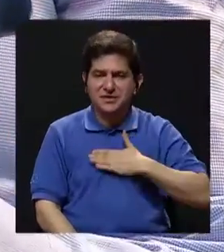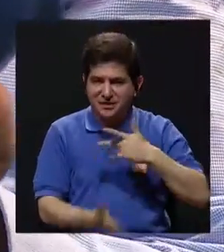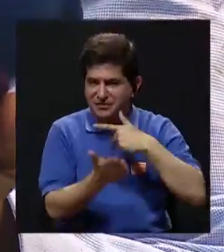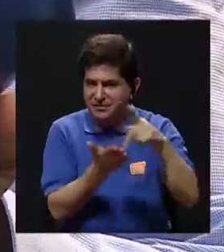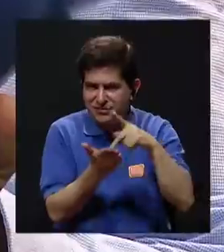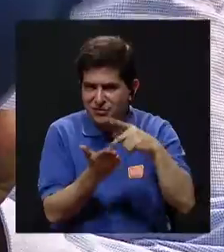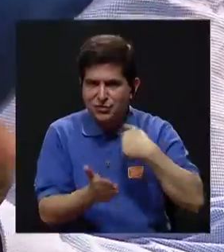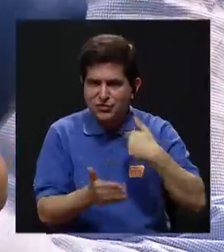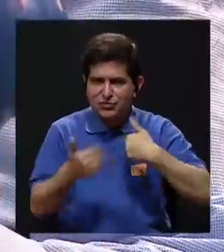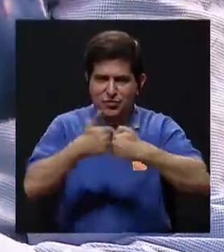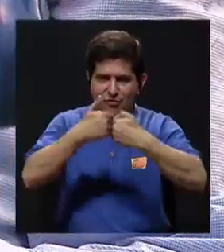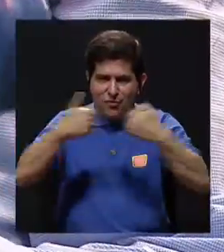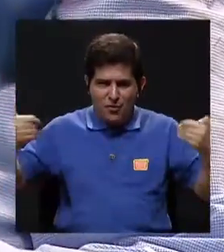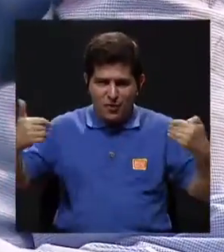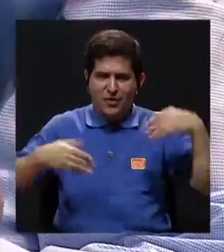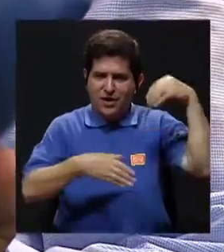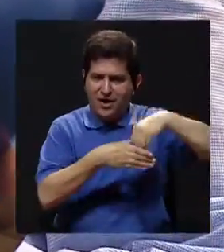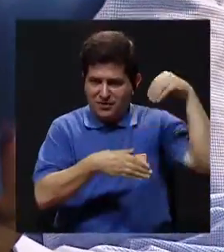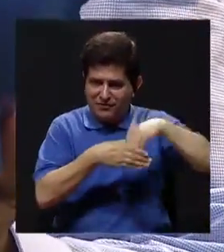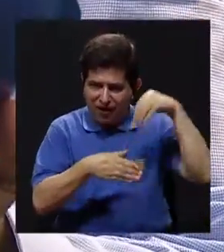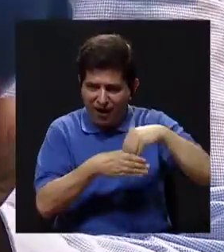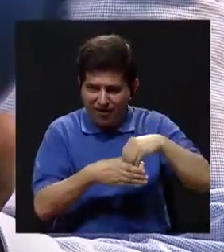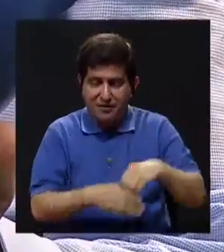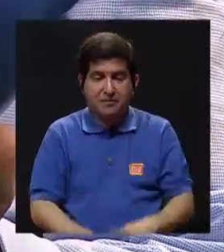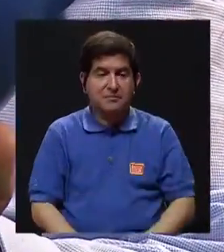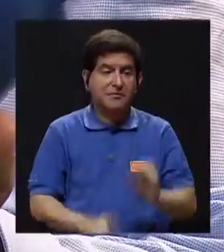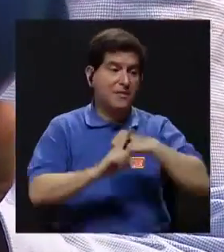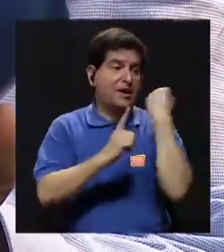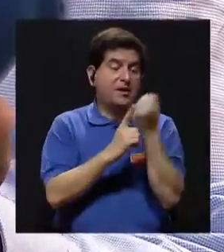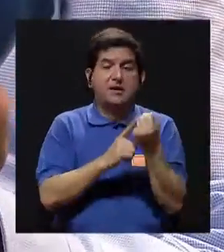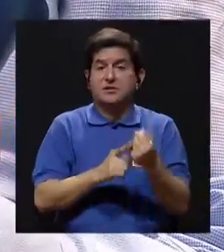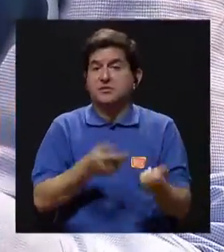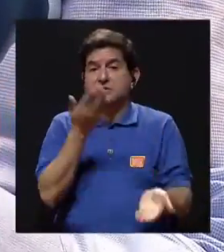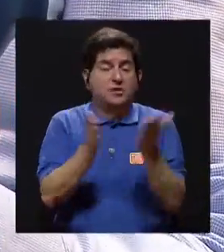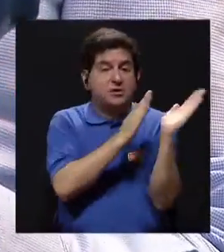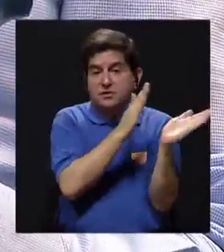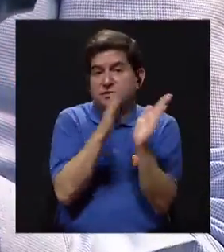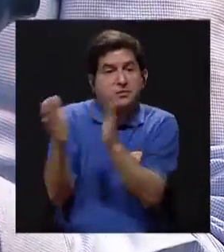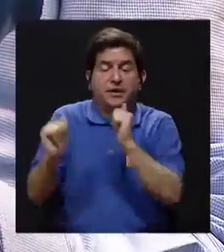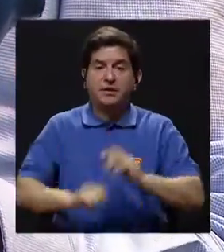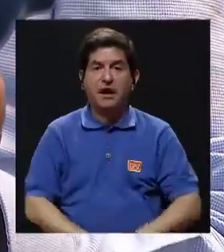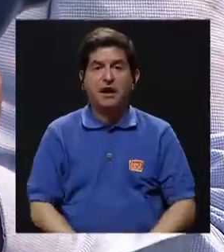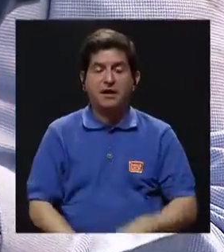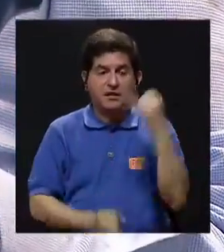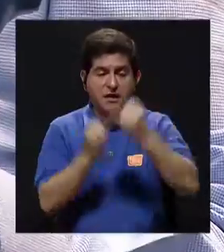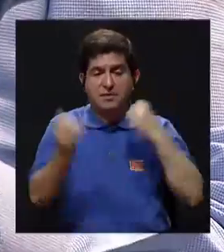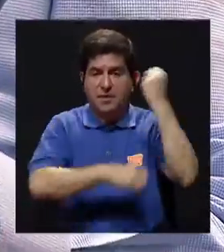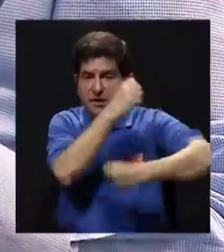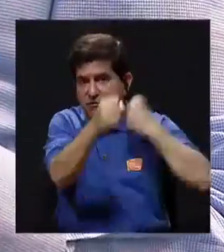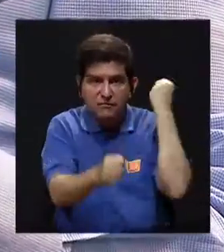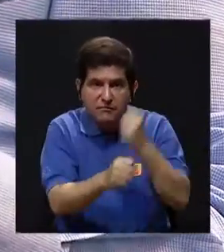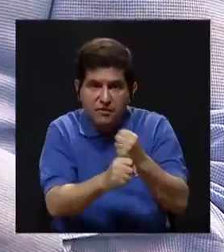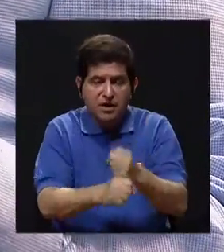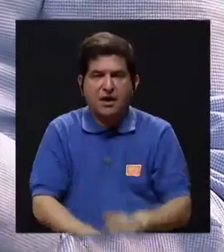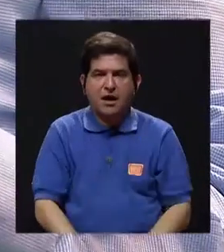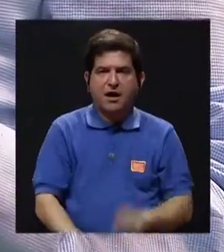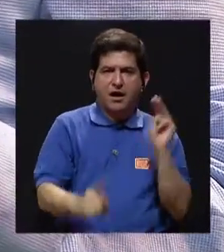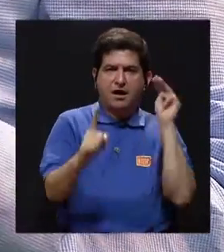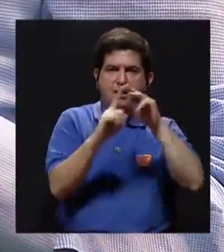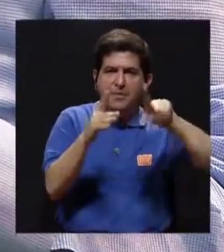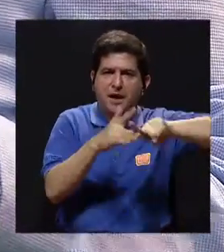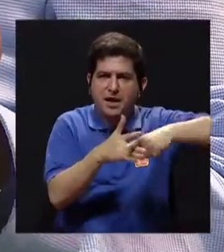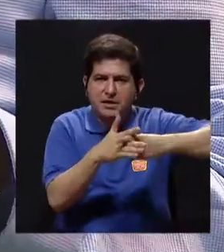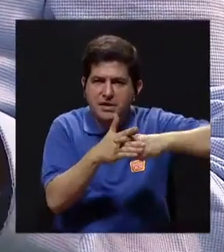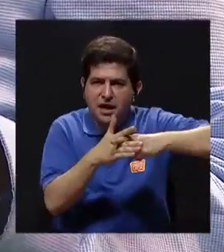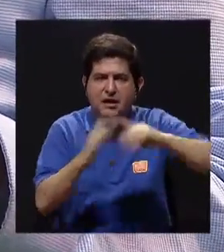de mi salario, yo lo debo separar para un ahorro, para imprevistos, por ejemplo, para el fin de año, para la meta